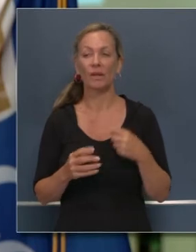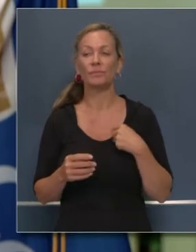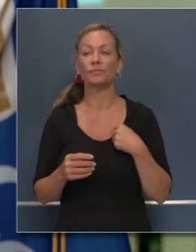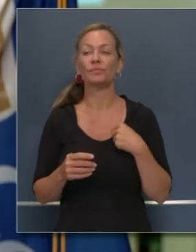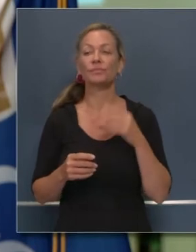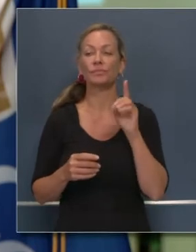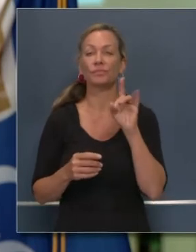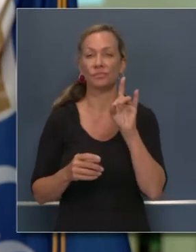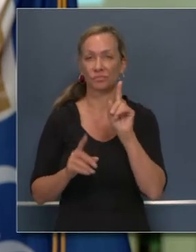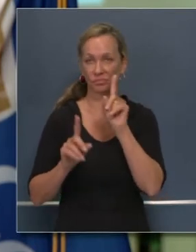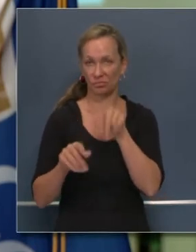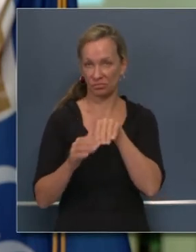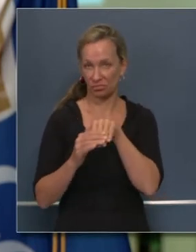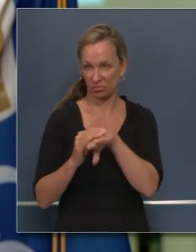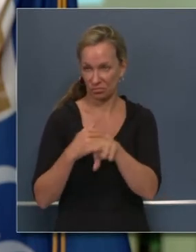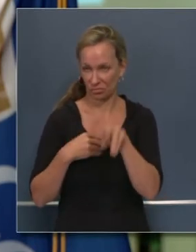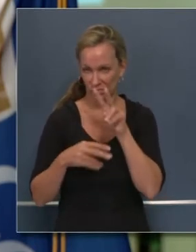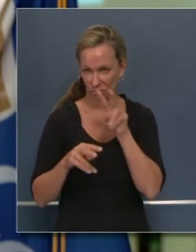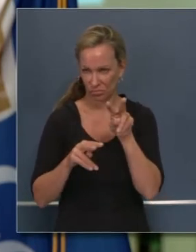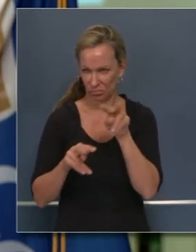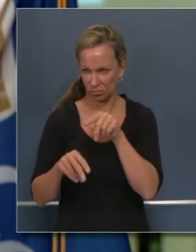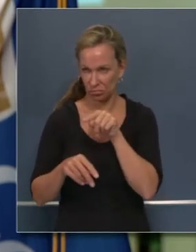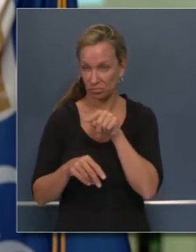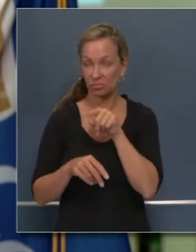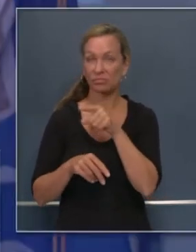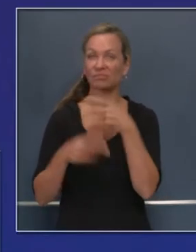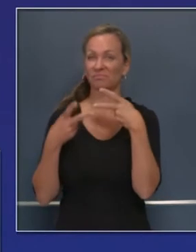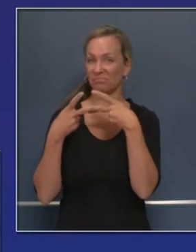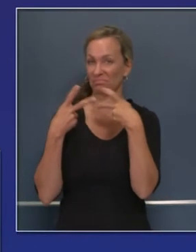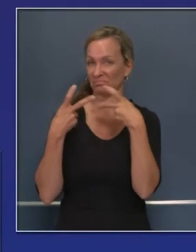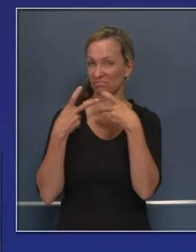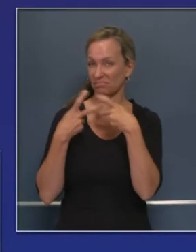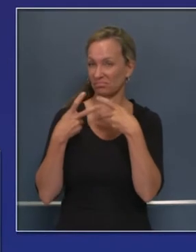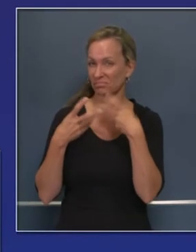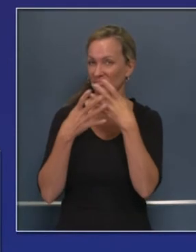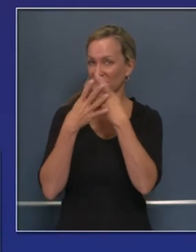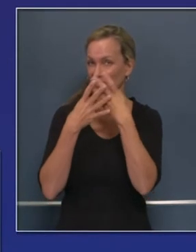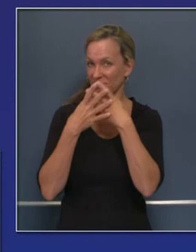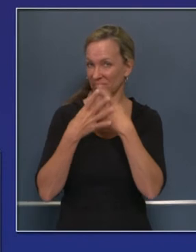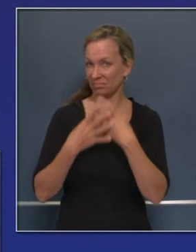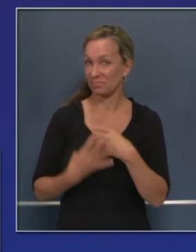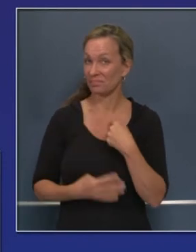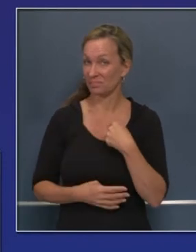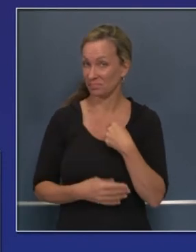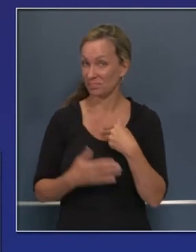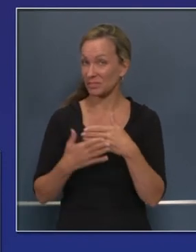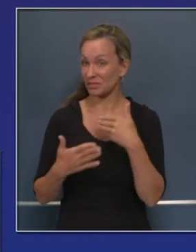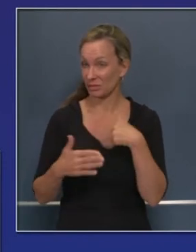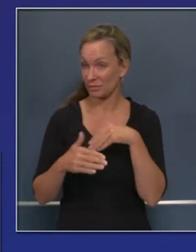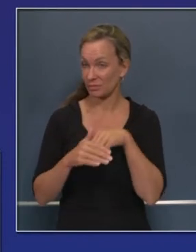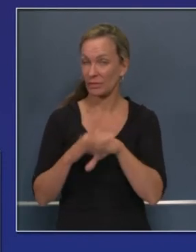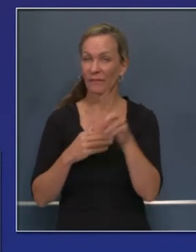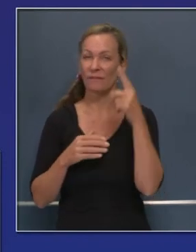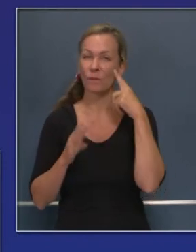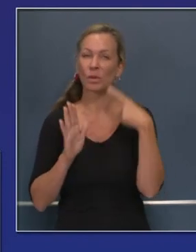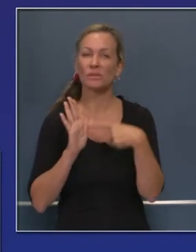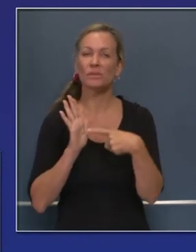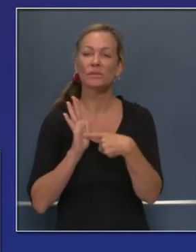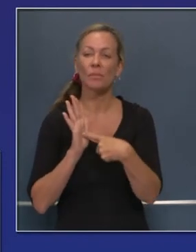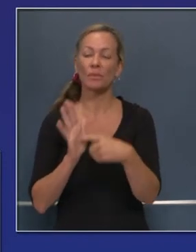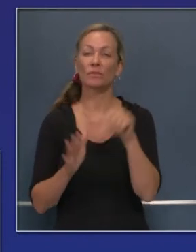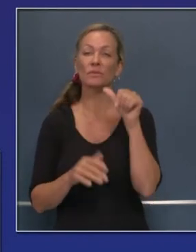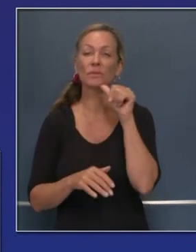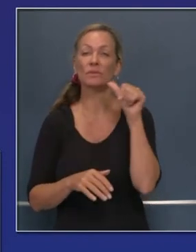A mí me hicieron pruebas de salud, me hicieron evaluaciones antes de que se me permitiera entrar. Y le daré un ejemplo.